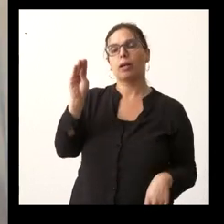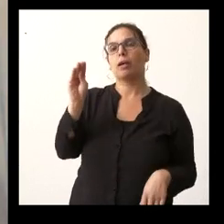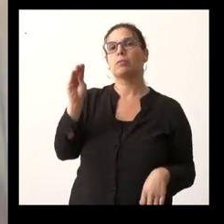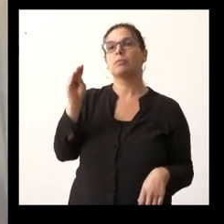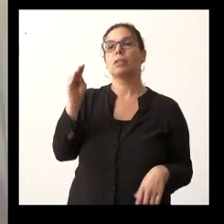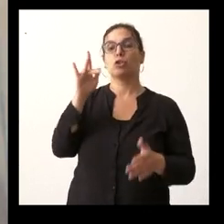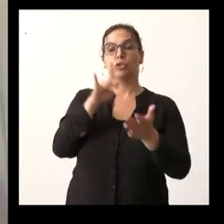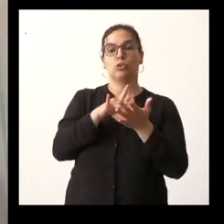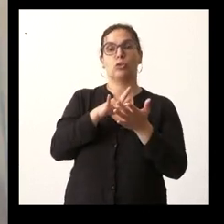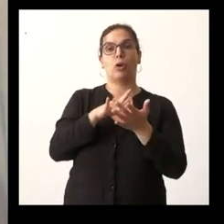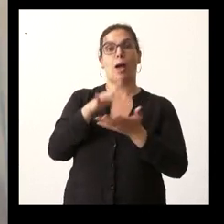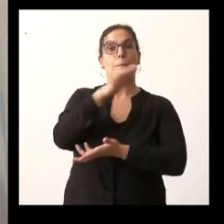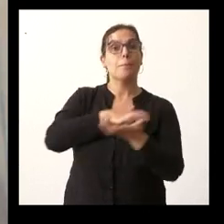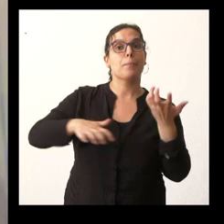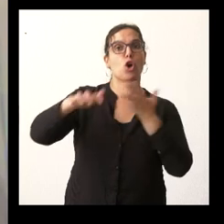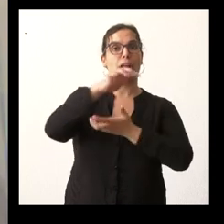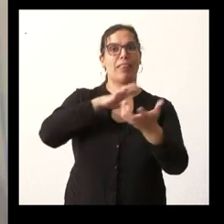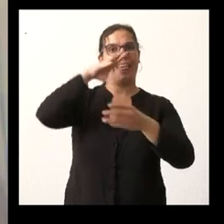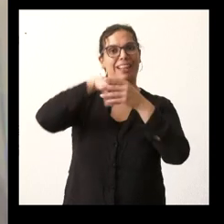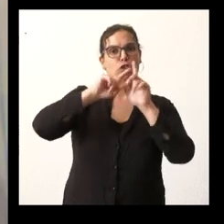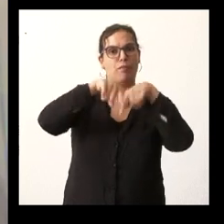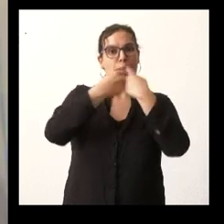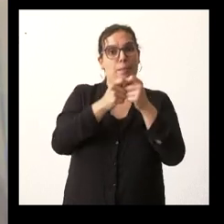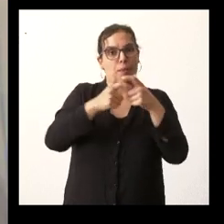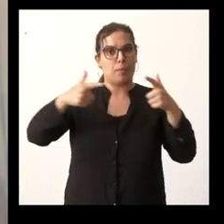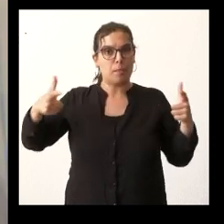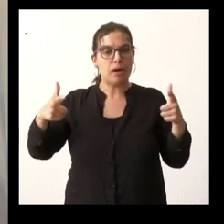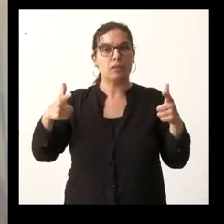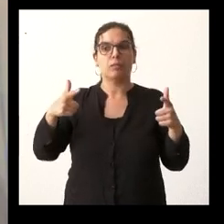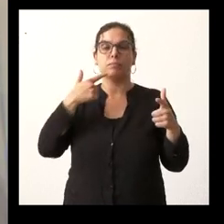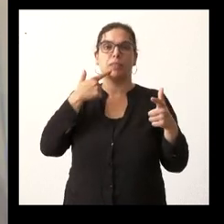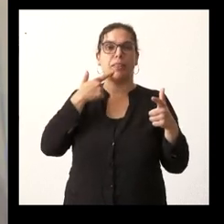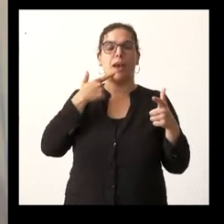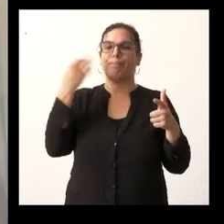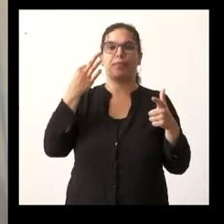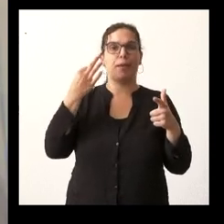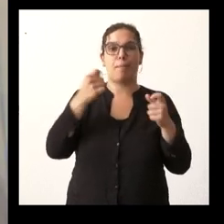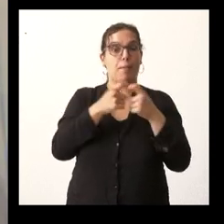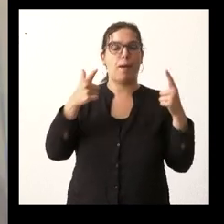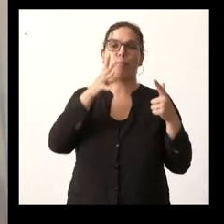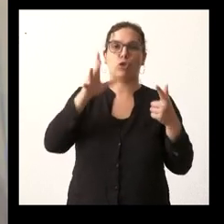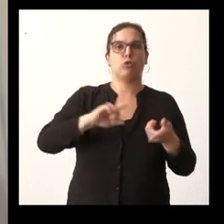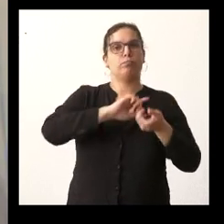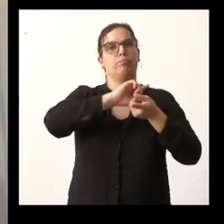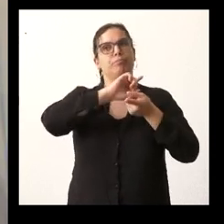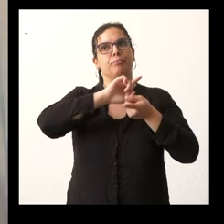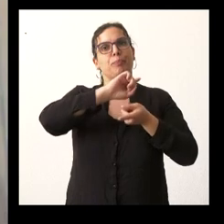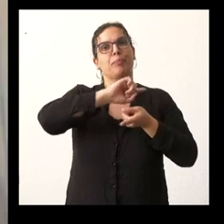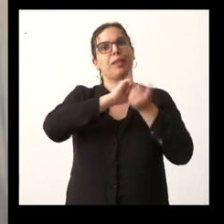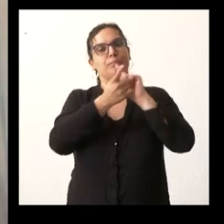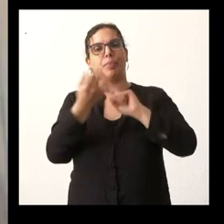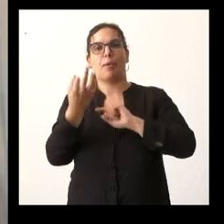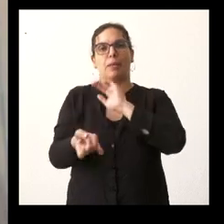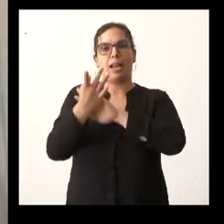de los casos de violencia intrafamiliar para hacer una ley que contemple esos casos para apoyar a las víctimas